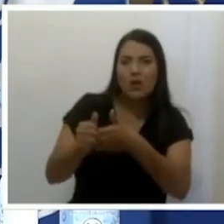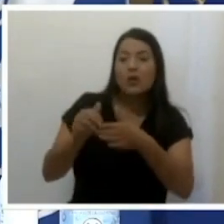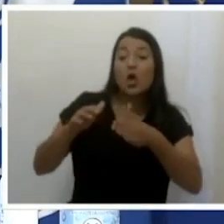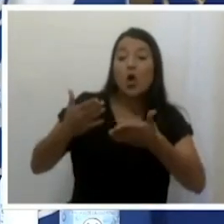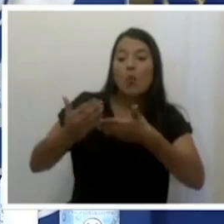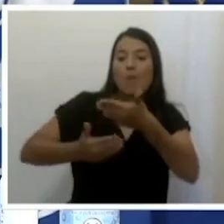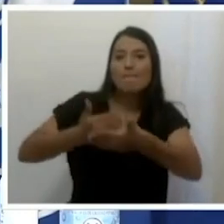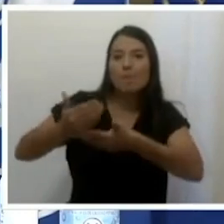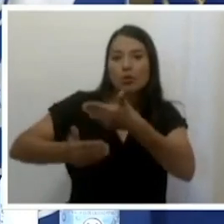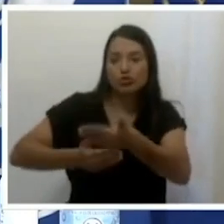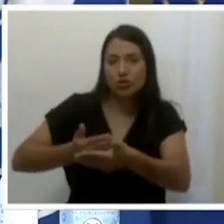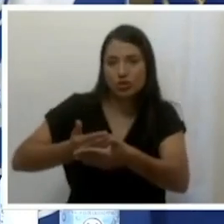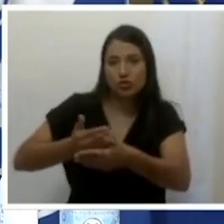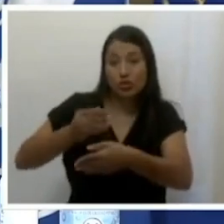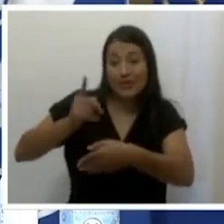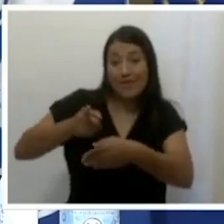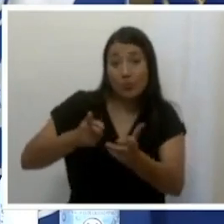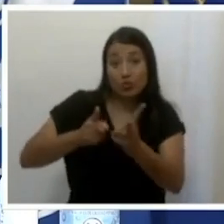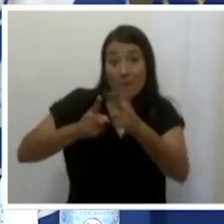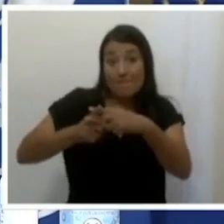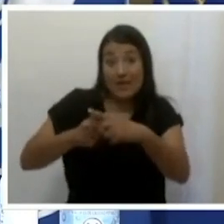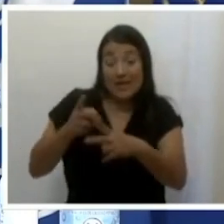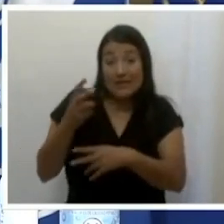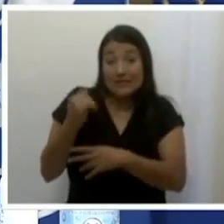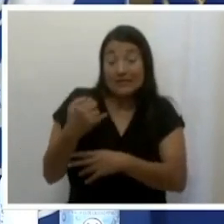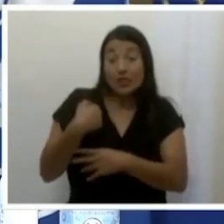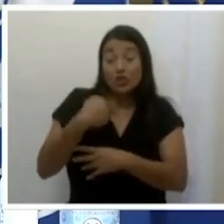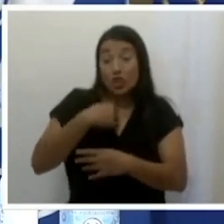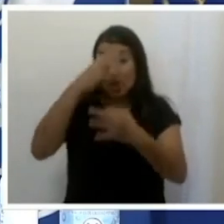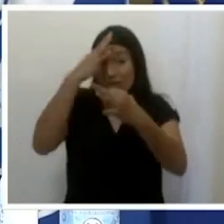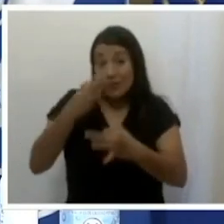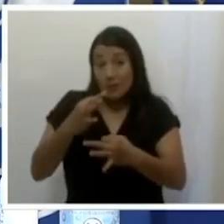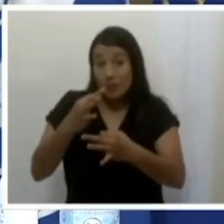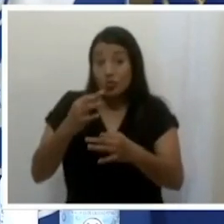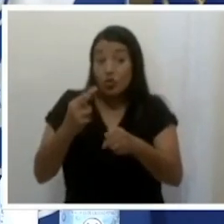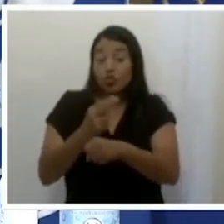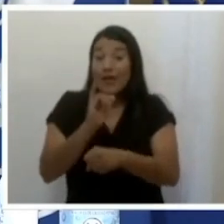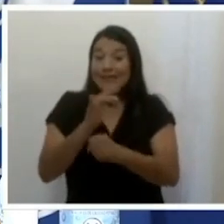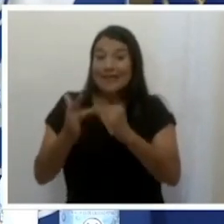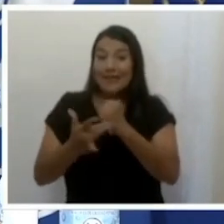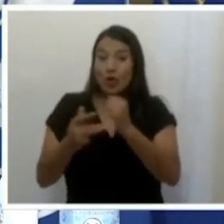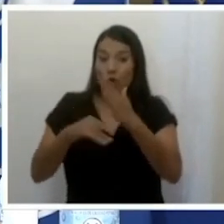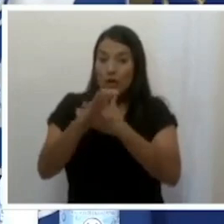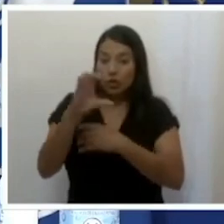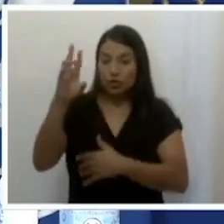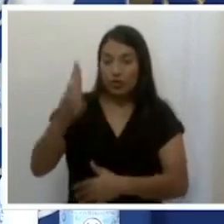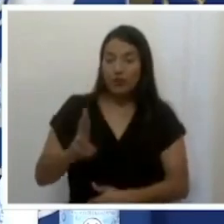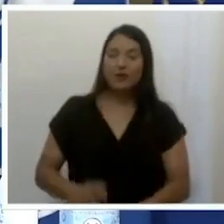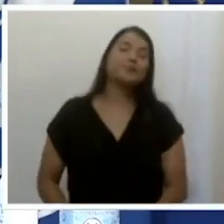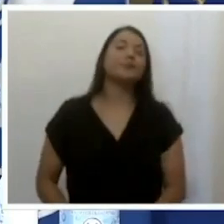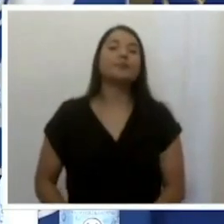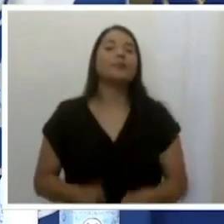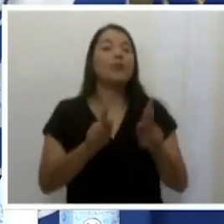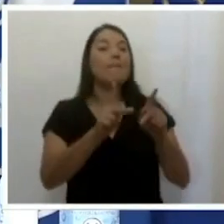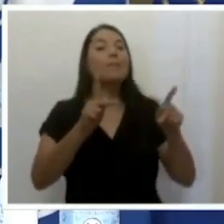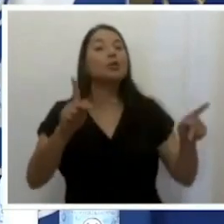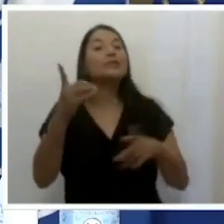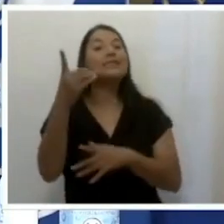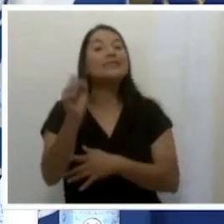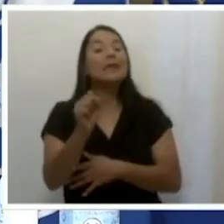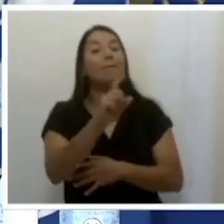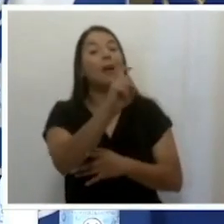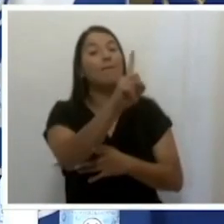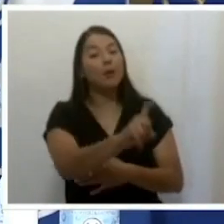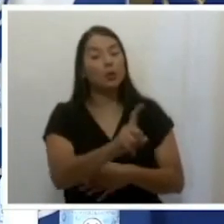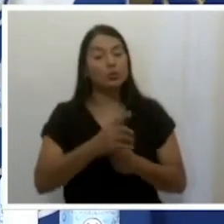ruta a seguir, si esta tecnología sería implementable en Costa Rica. El periódico El Desamparadeño consulta,